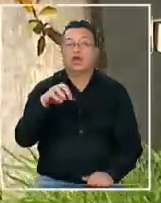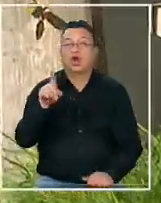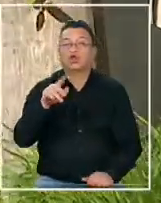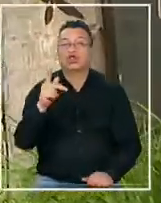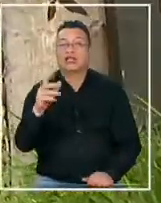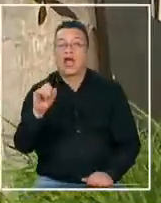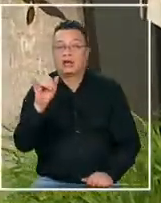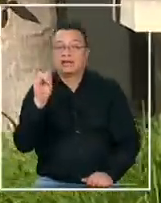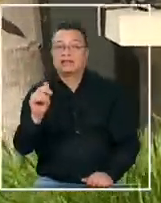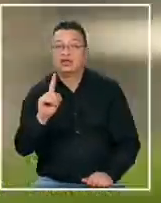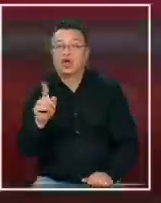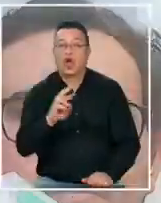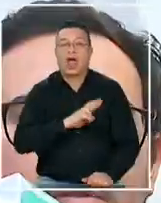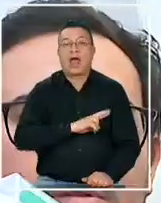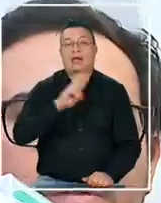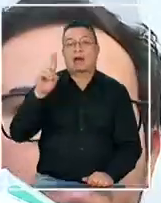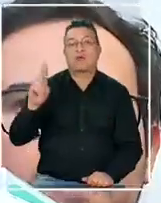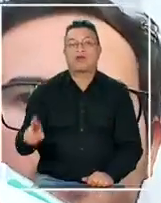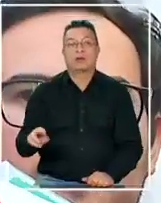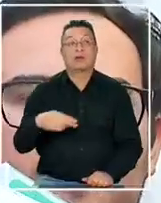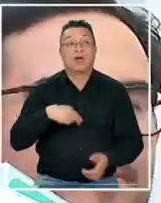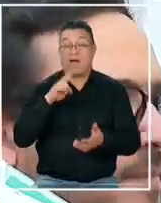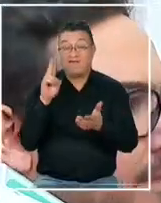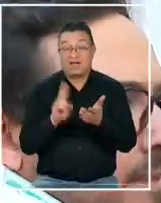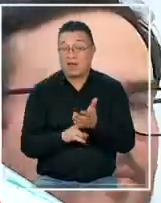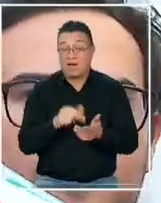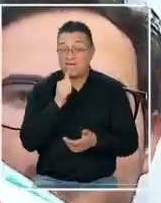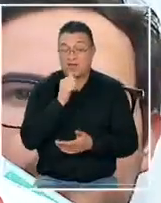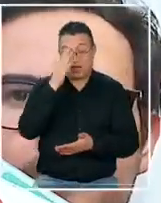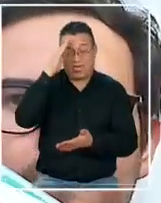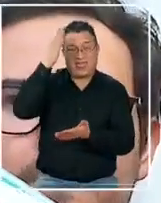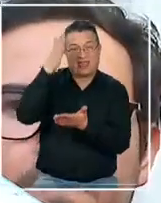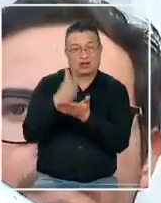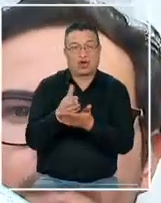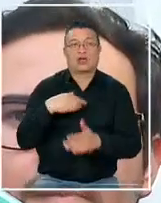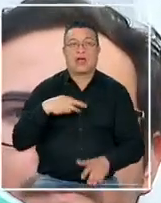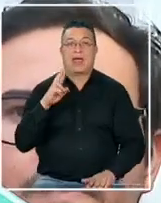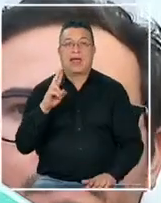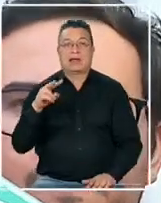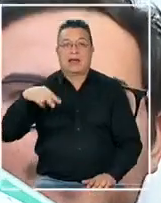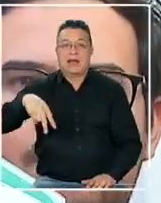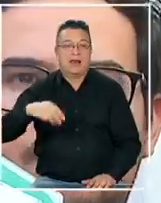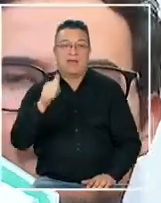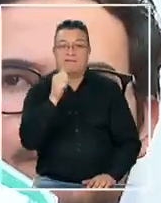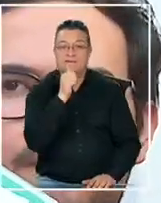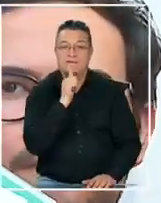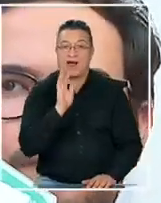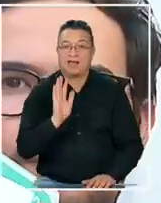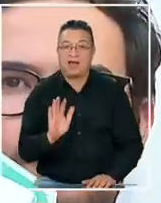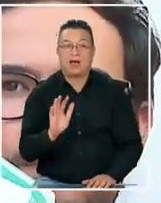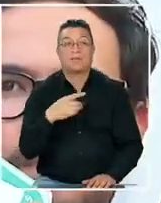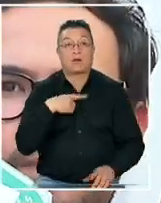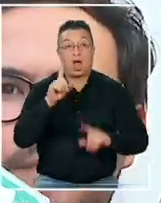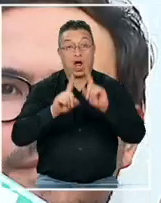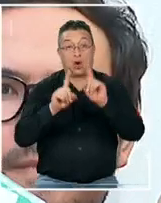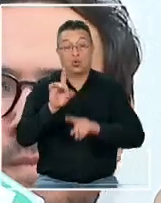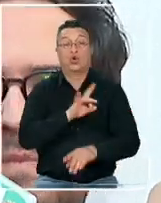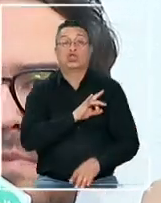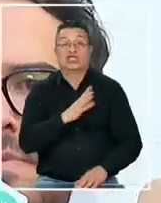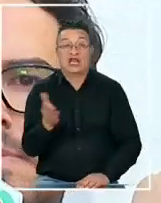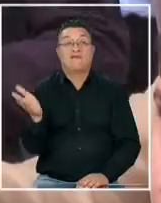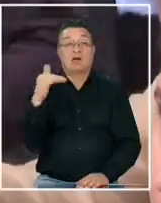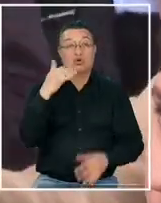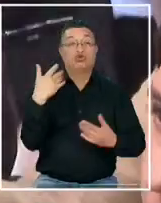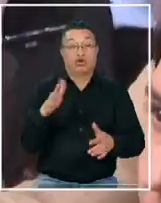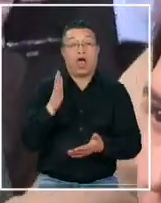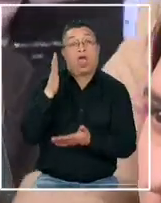carta del Partido Republicano. La verdad es que todavía no hemos tomado una decisión como renovación nacional. Entiendo que algunos de Chile Vamos sí ya